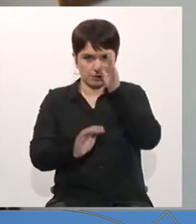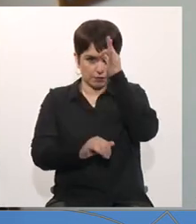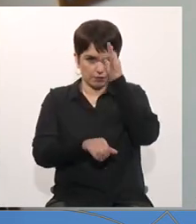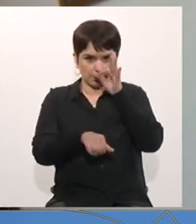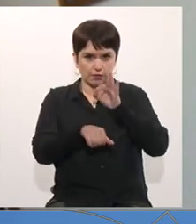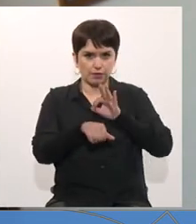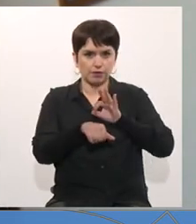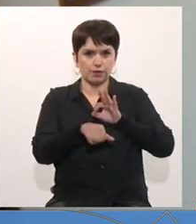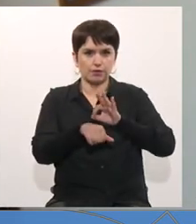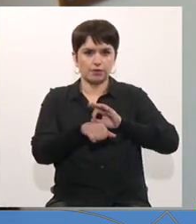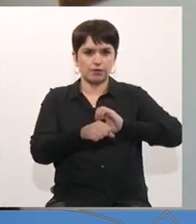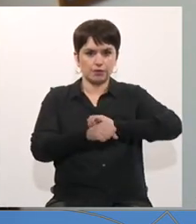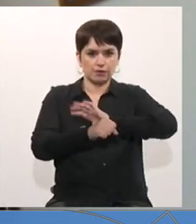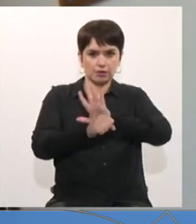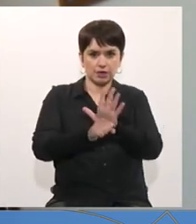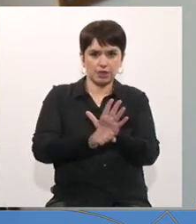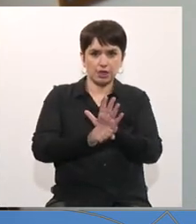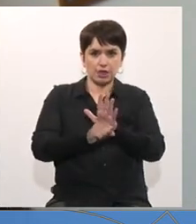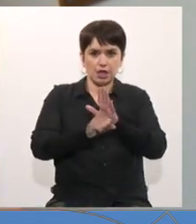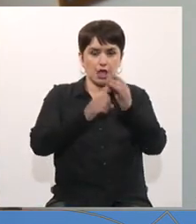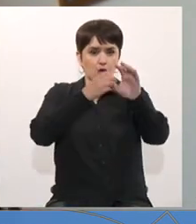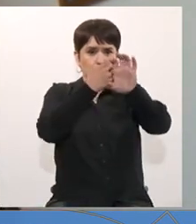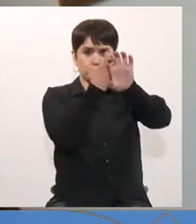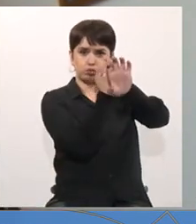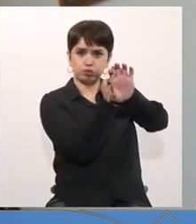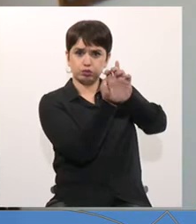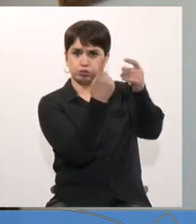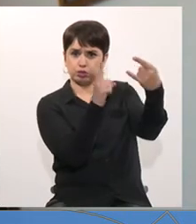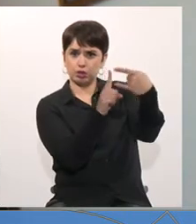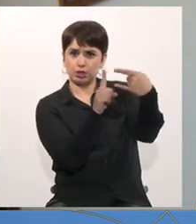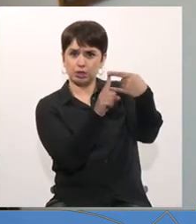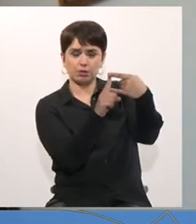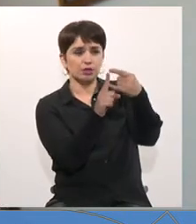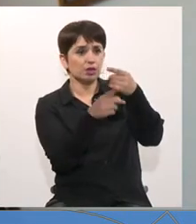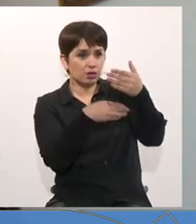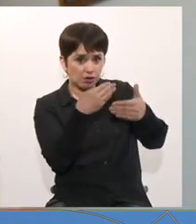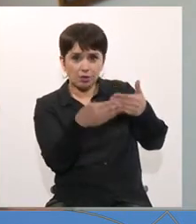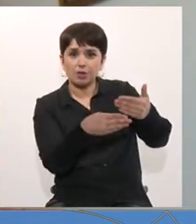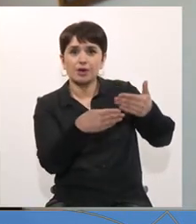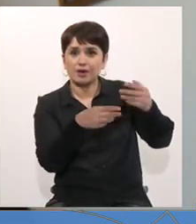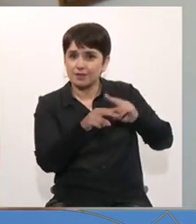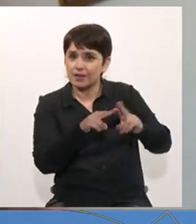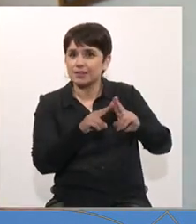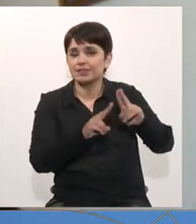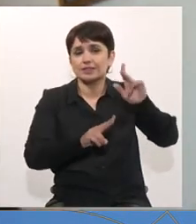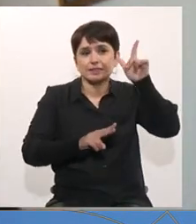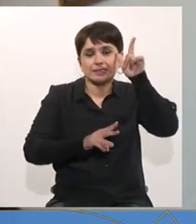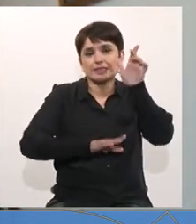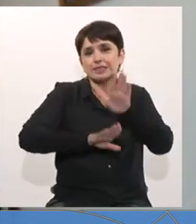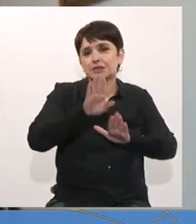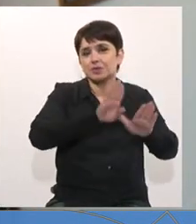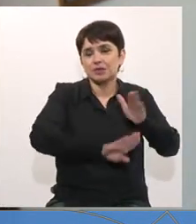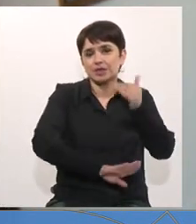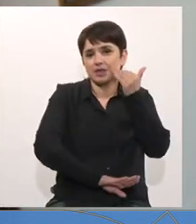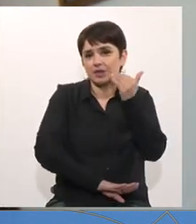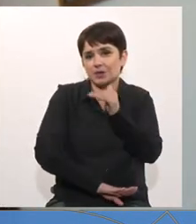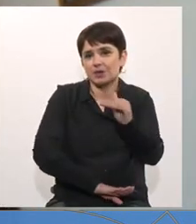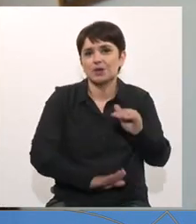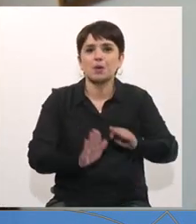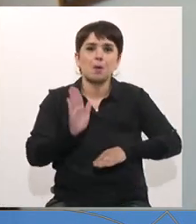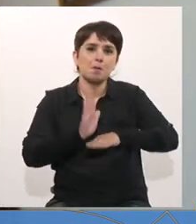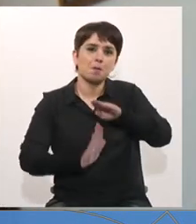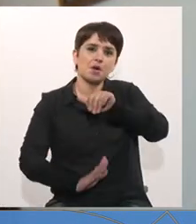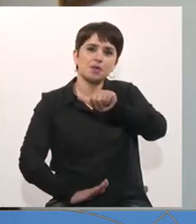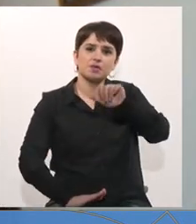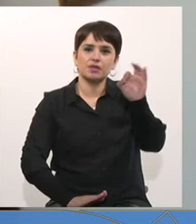niños en forma remota. Lo hemos hecho y hoy día tenemos avanzando incluso en la lógica de proteger a nuestros niños más de un 60